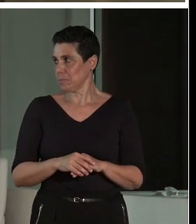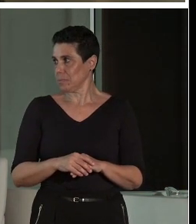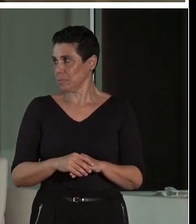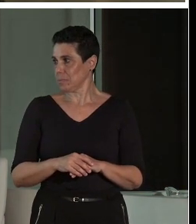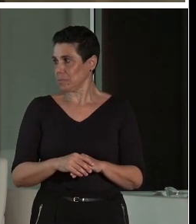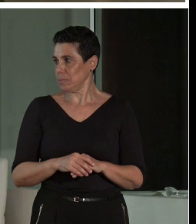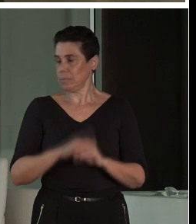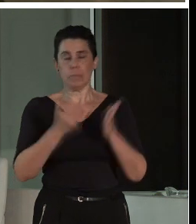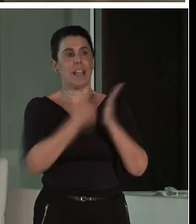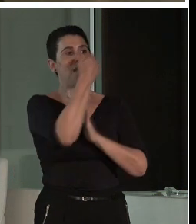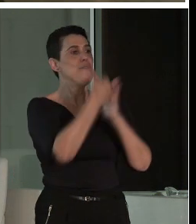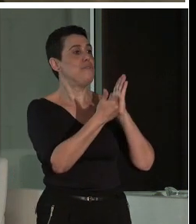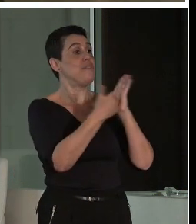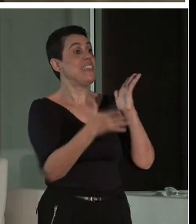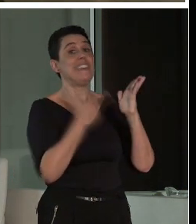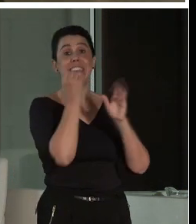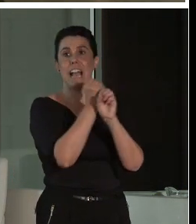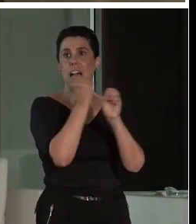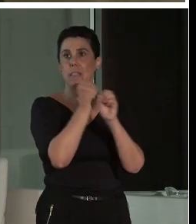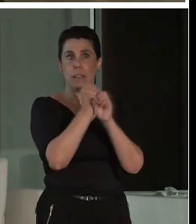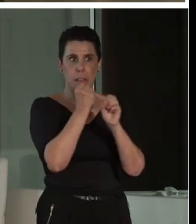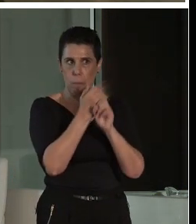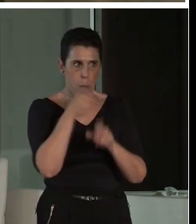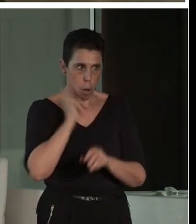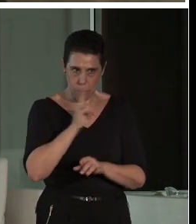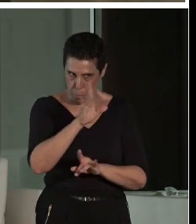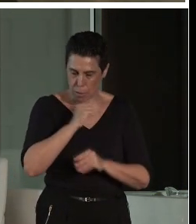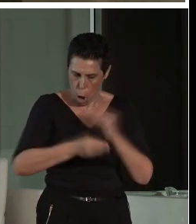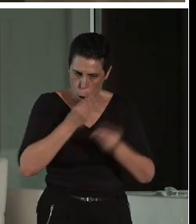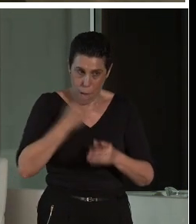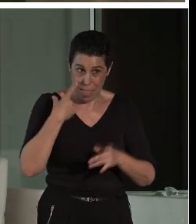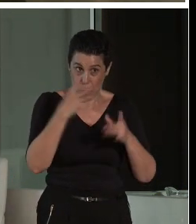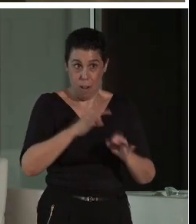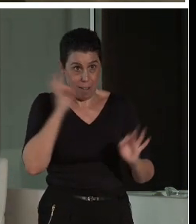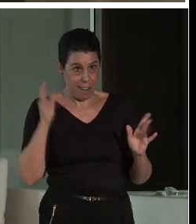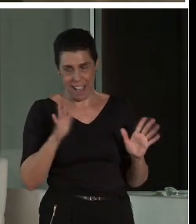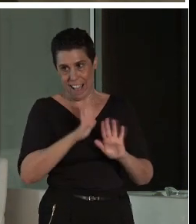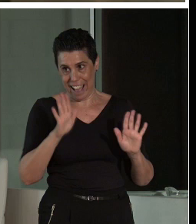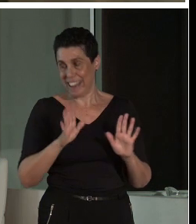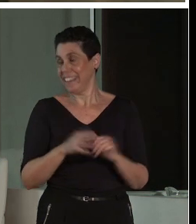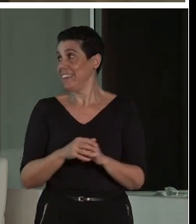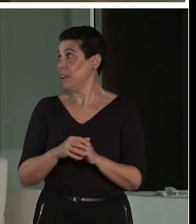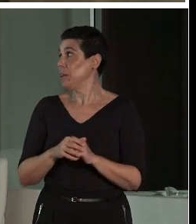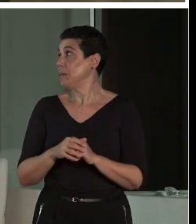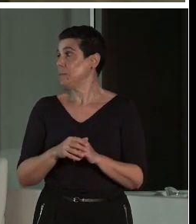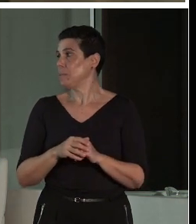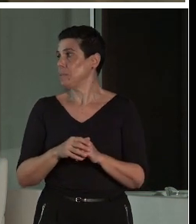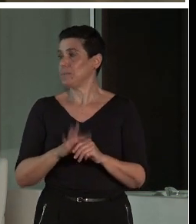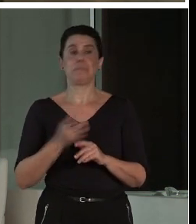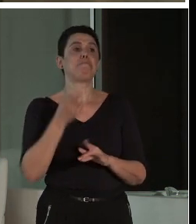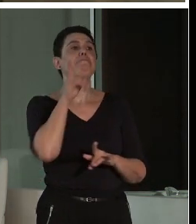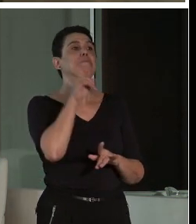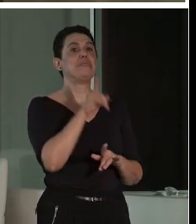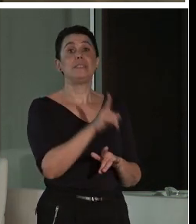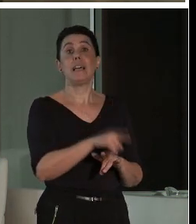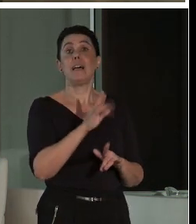fichas de trabajo, para que veáis que nos mentimos, que las hacemos. No entro en detalle. Pero bueno, fichas de trabajo. Y, sobre todo,